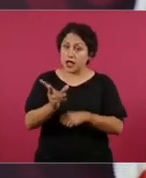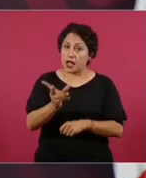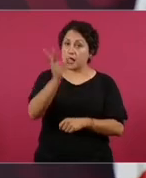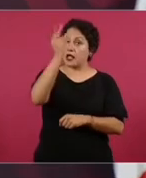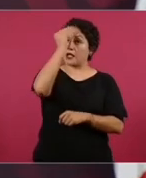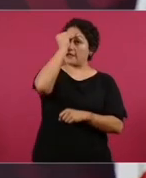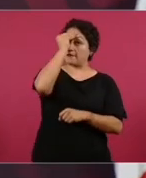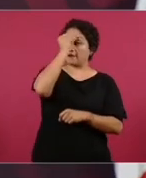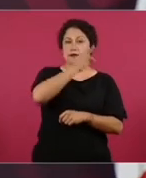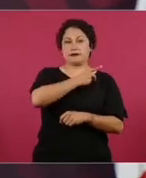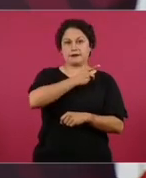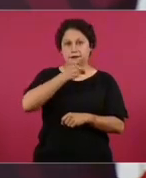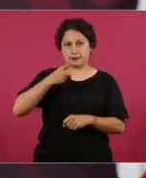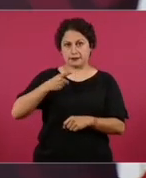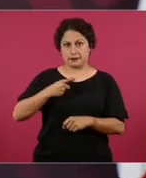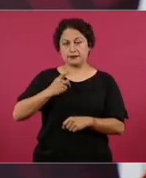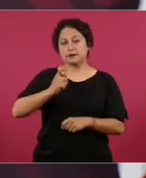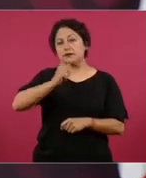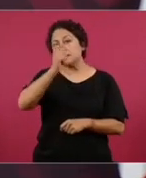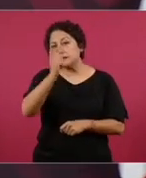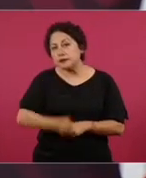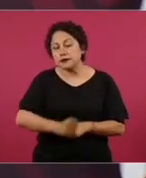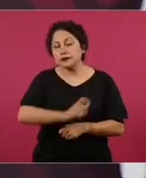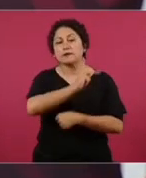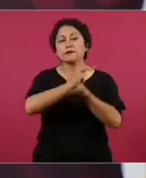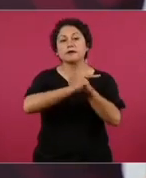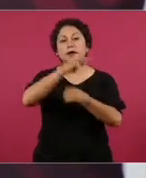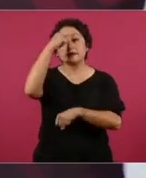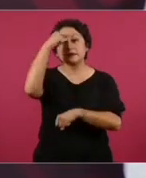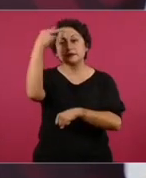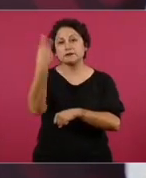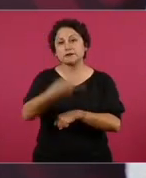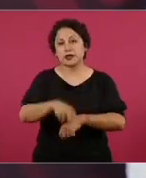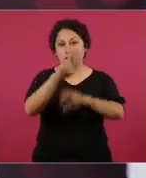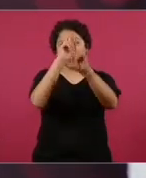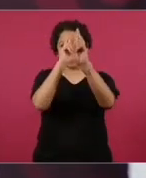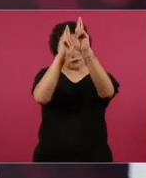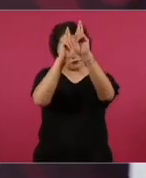No es cualquier cosa.